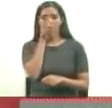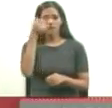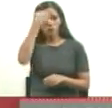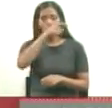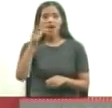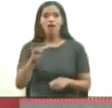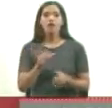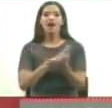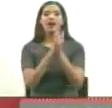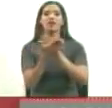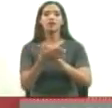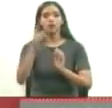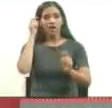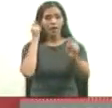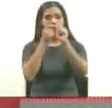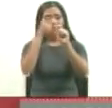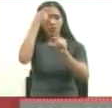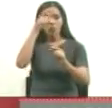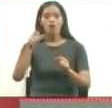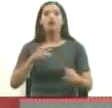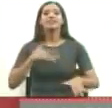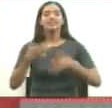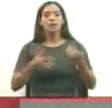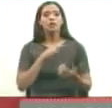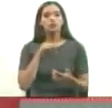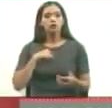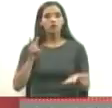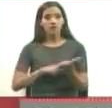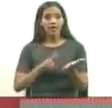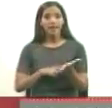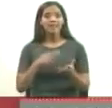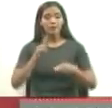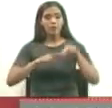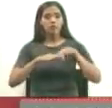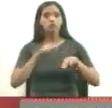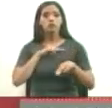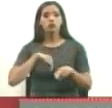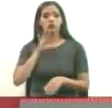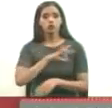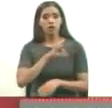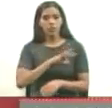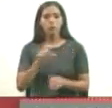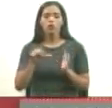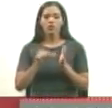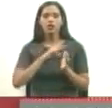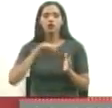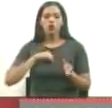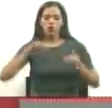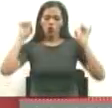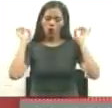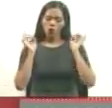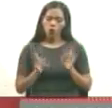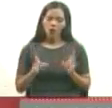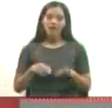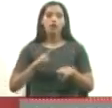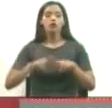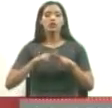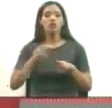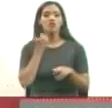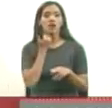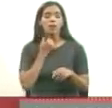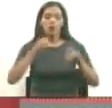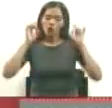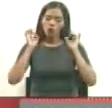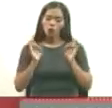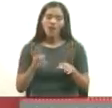con las esperanzas del pueblo. Sintámonos nosotros, en verdad, que estamos construyendo nuestro socialismo. Donde a nosotros nos duelen los niños enfermos. Nos duelen la